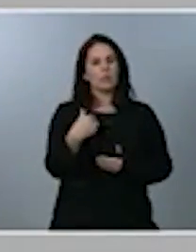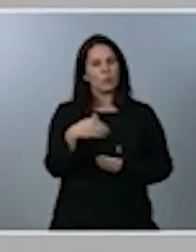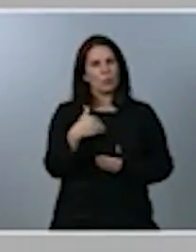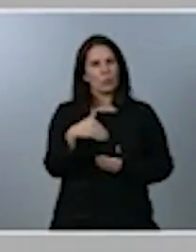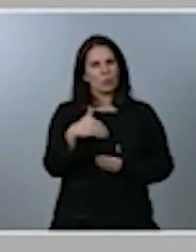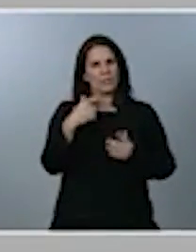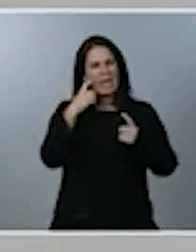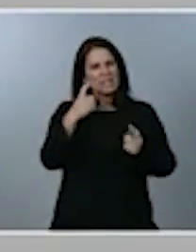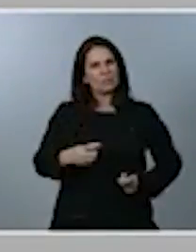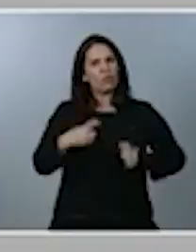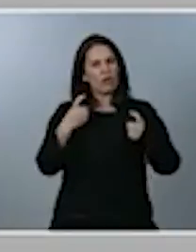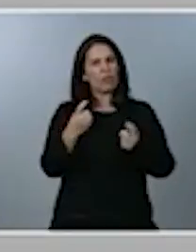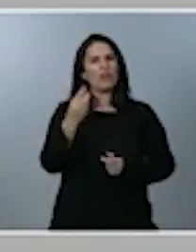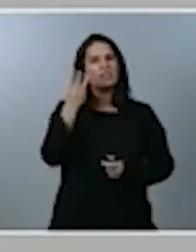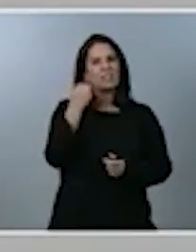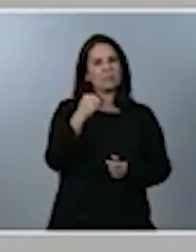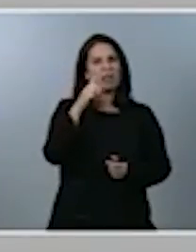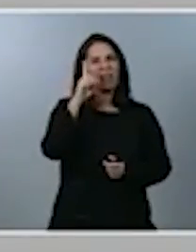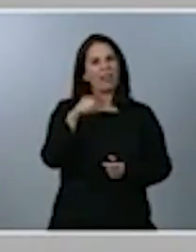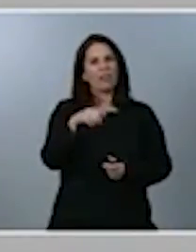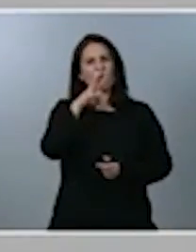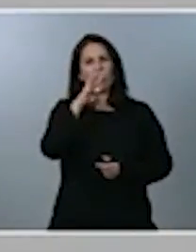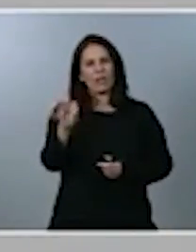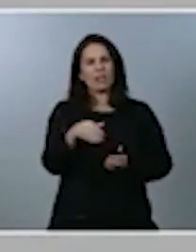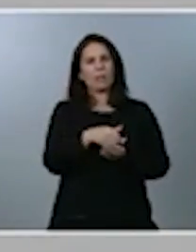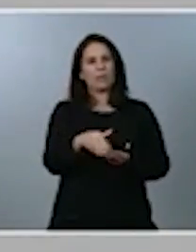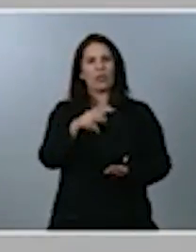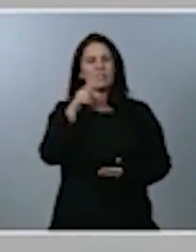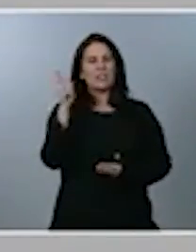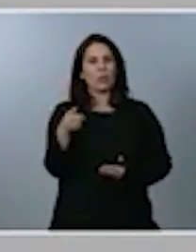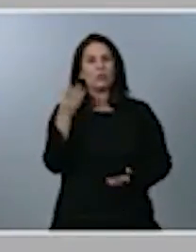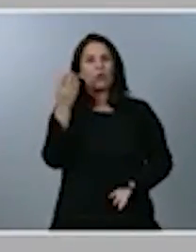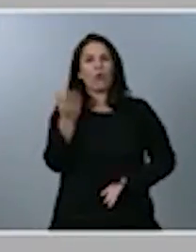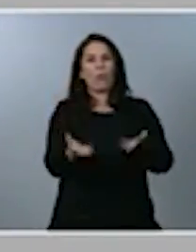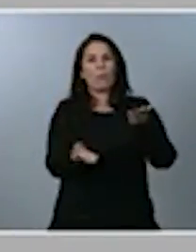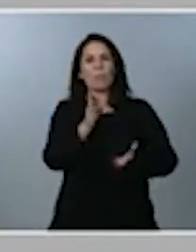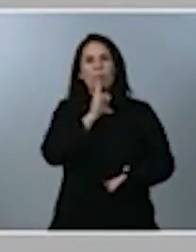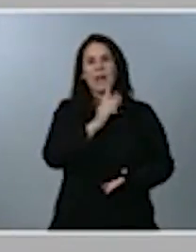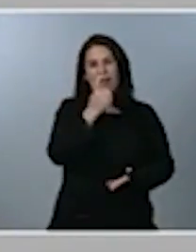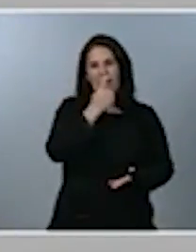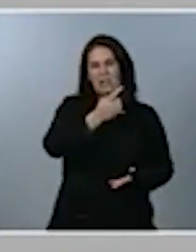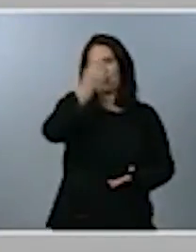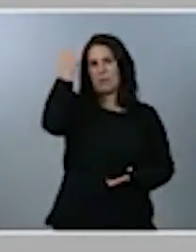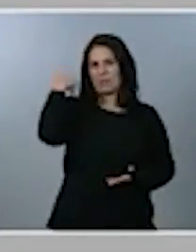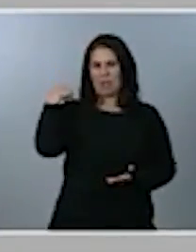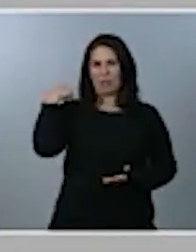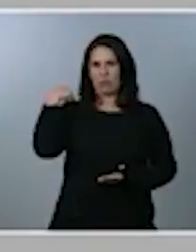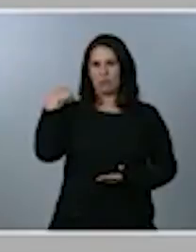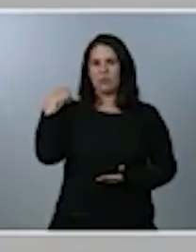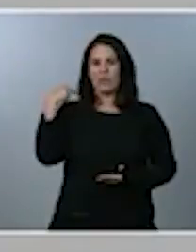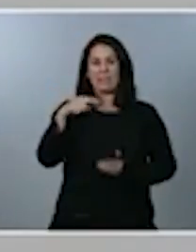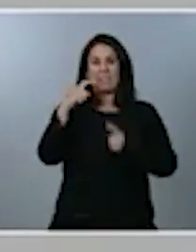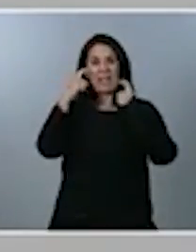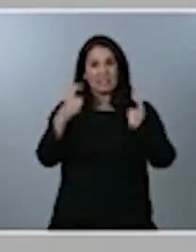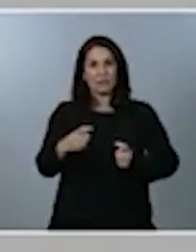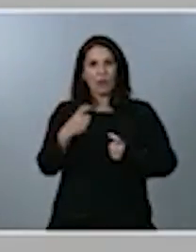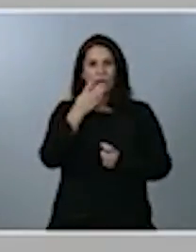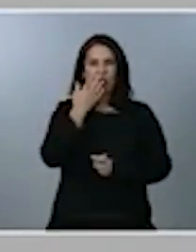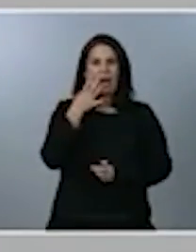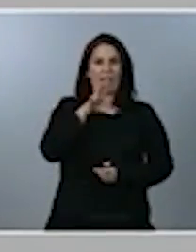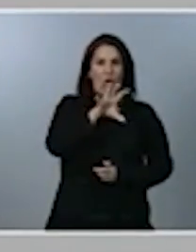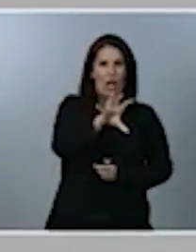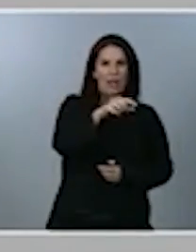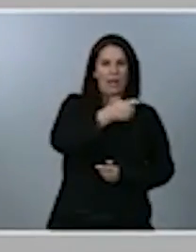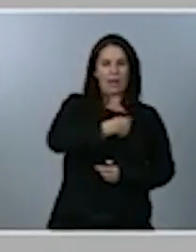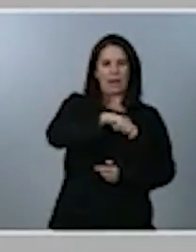3.140 millones de euros respecto al ejercicio anterior aportado por el esfuerzo nacional, pero también por los